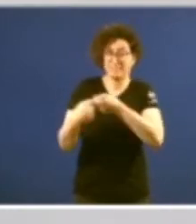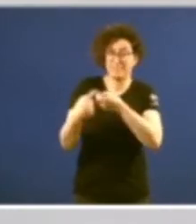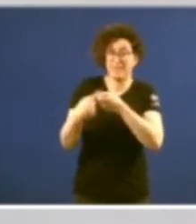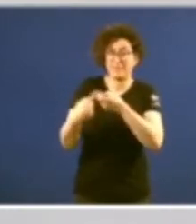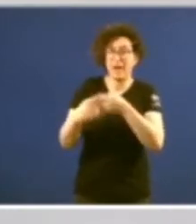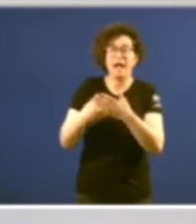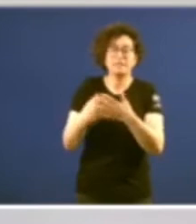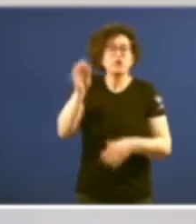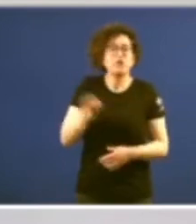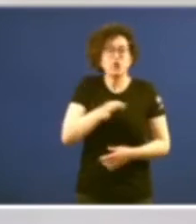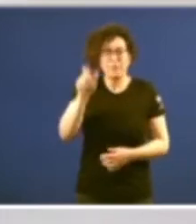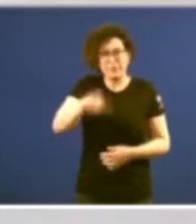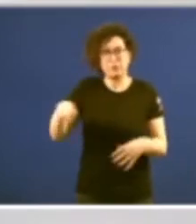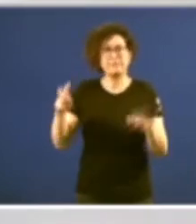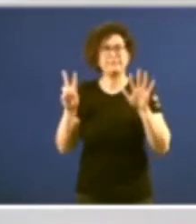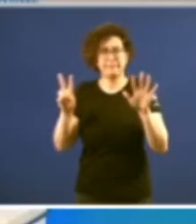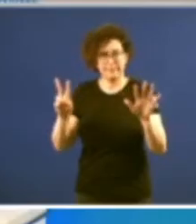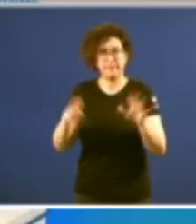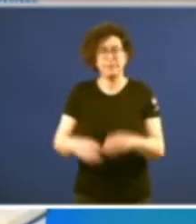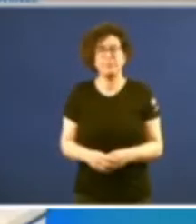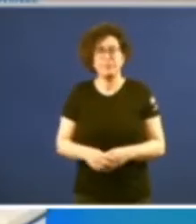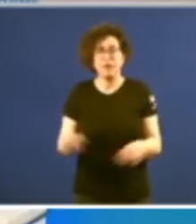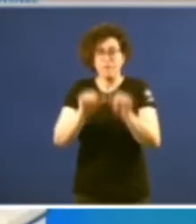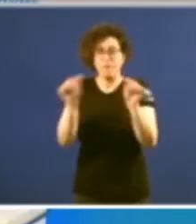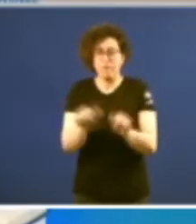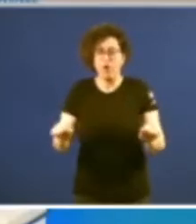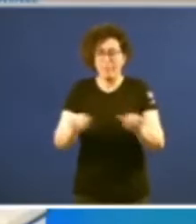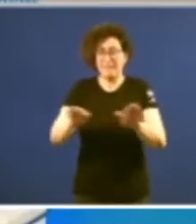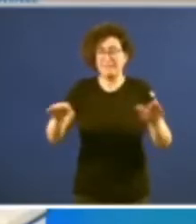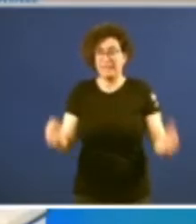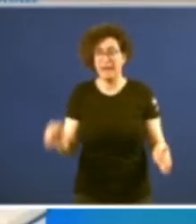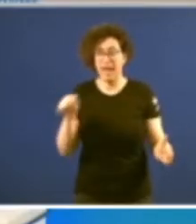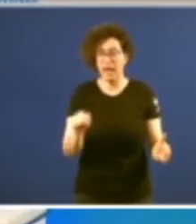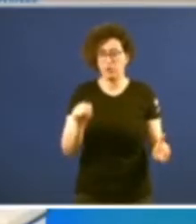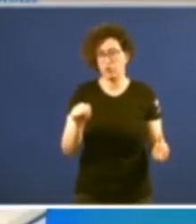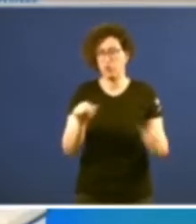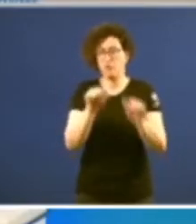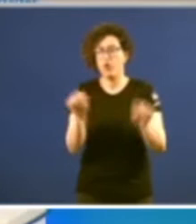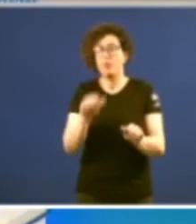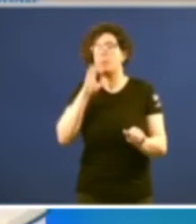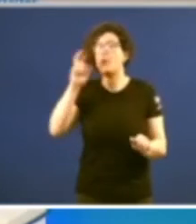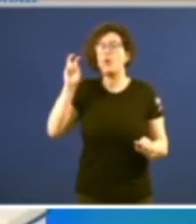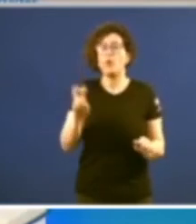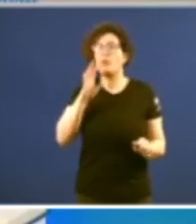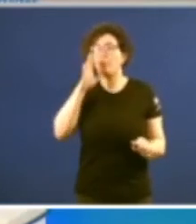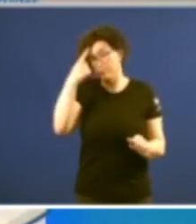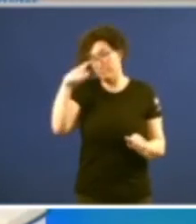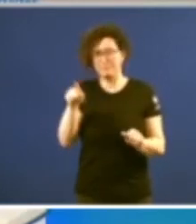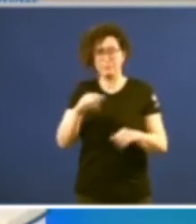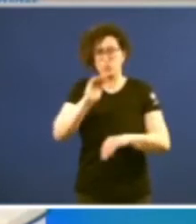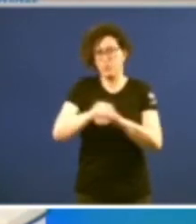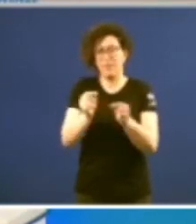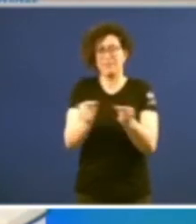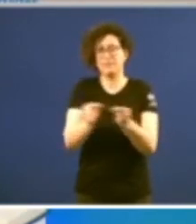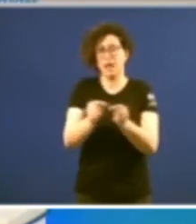hasta sete persoas. É un formato e un escenario, polo tanto, consecuencia da distancia social